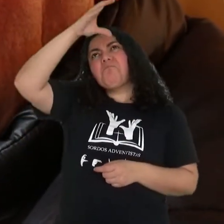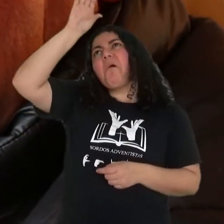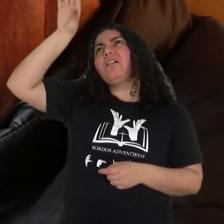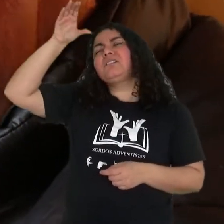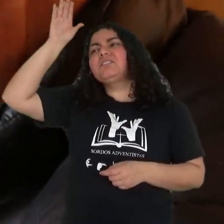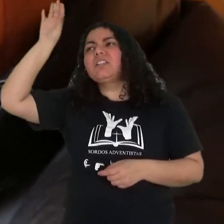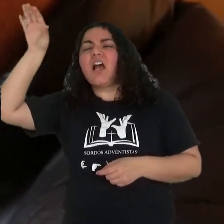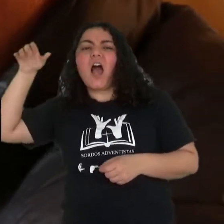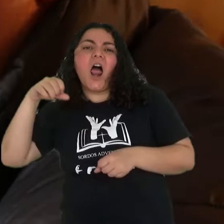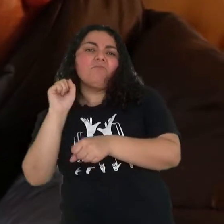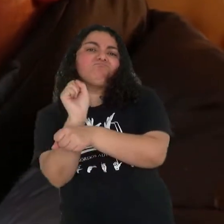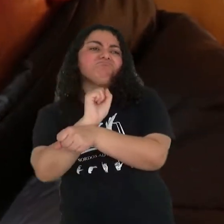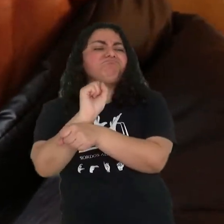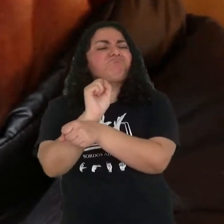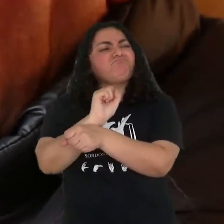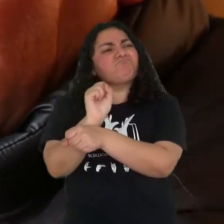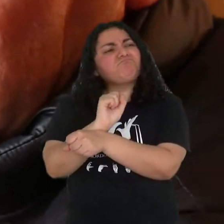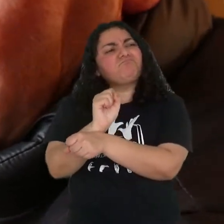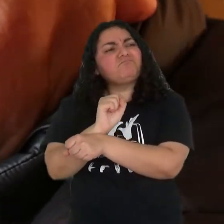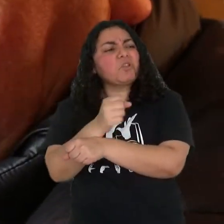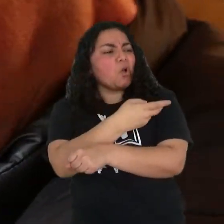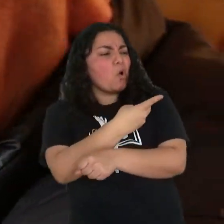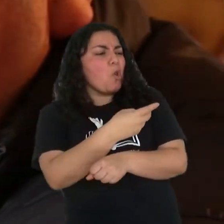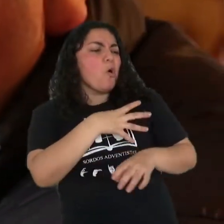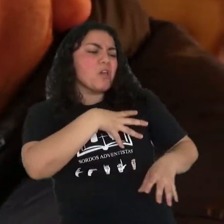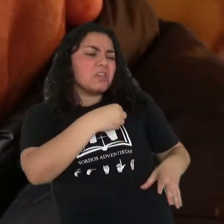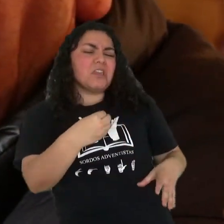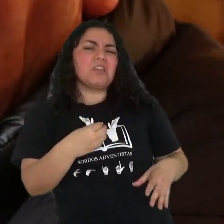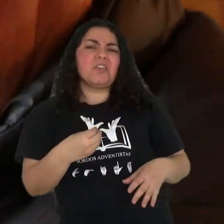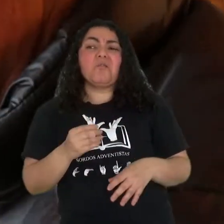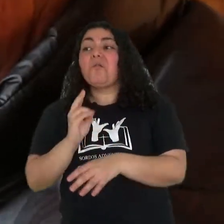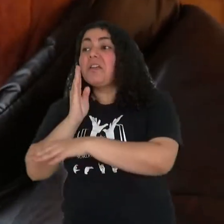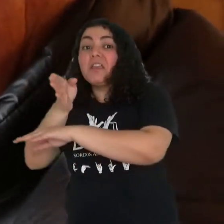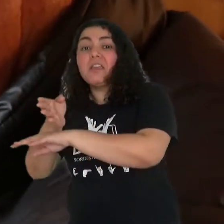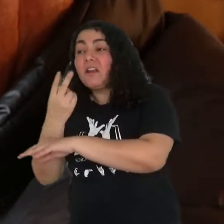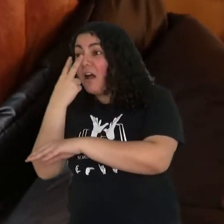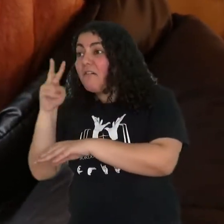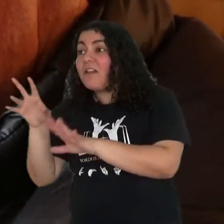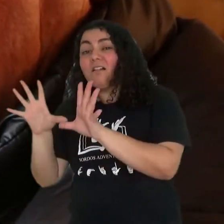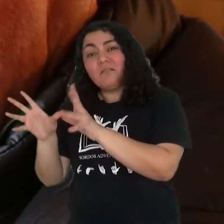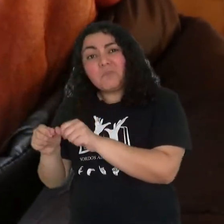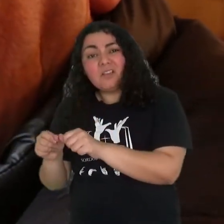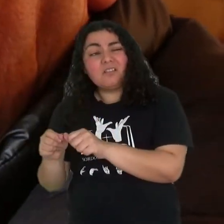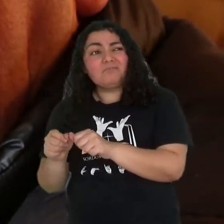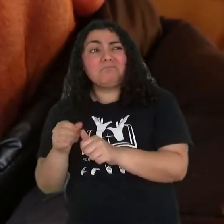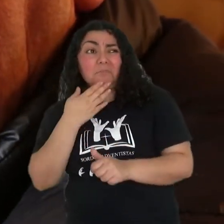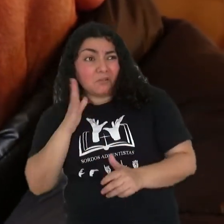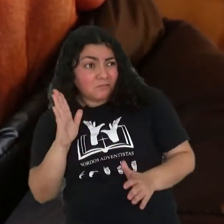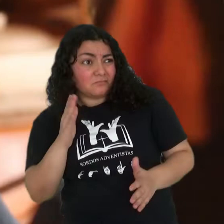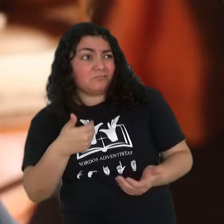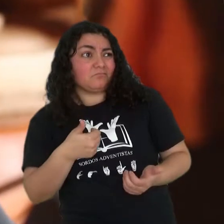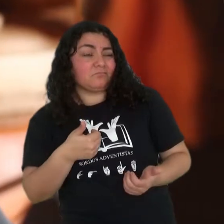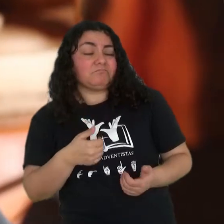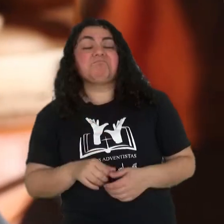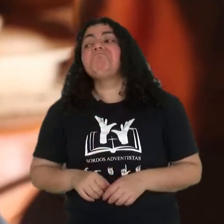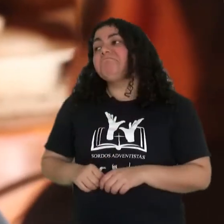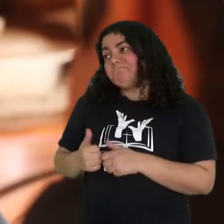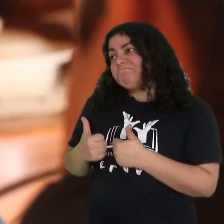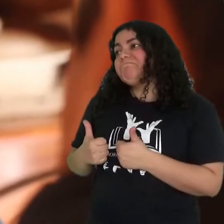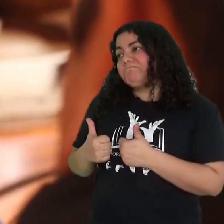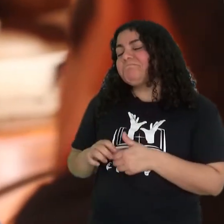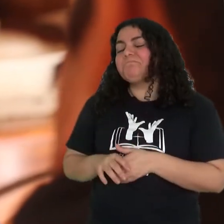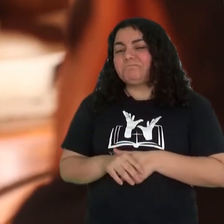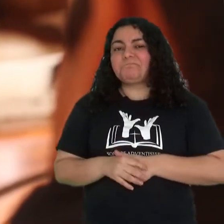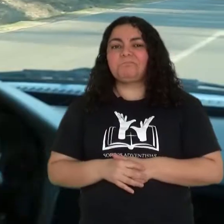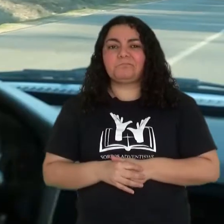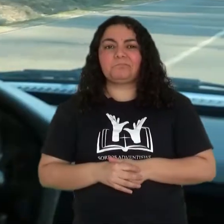pasear, salir en nuestro auto, salir con los niños, ver los familiares. ¿Te parece? Está bien.